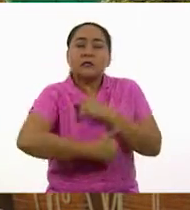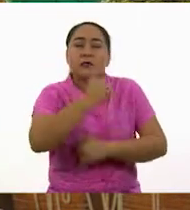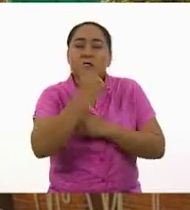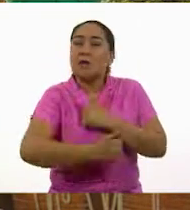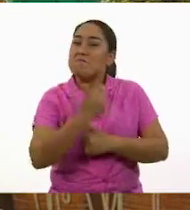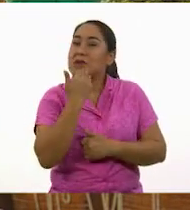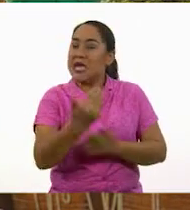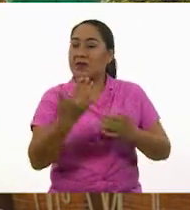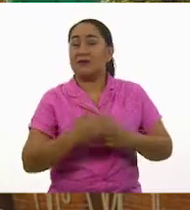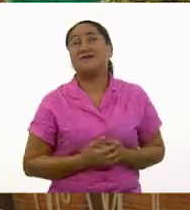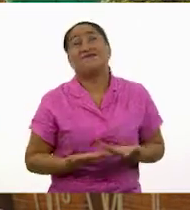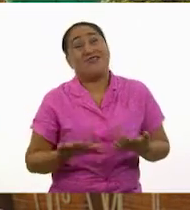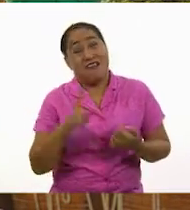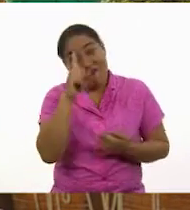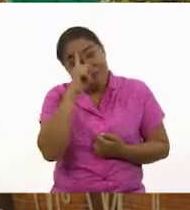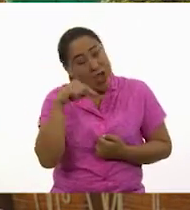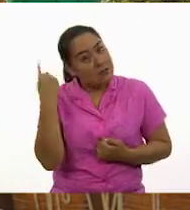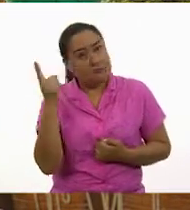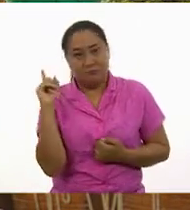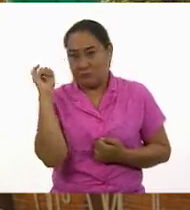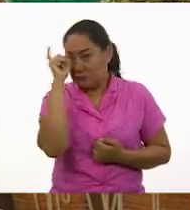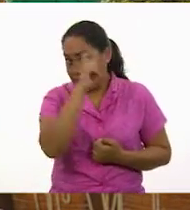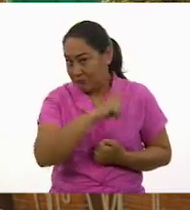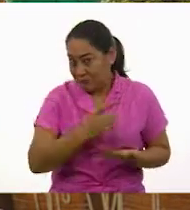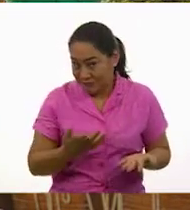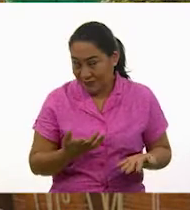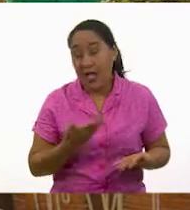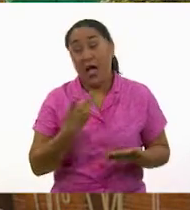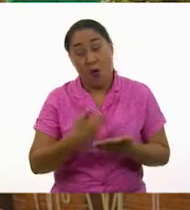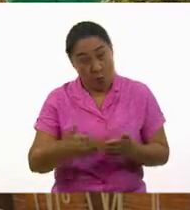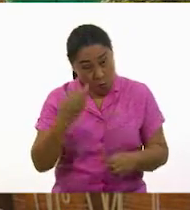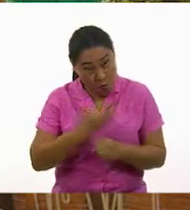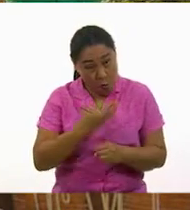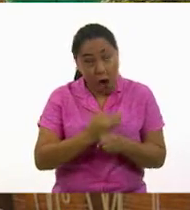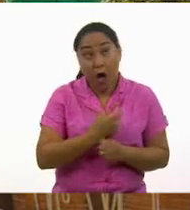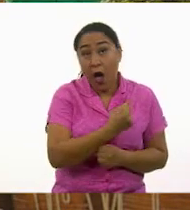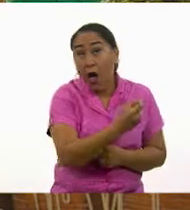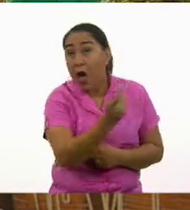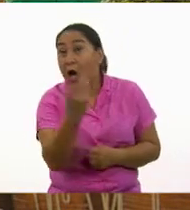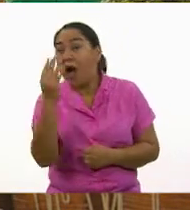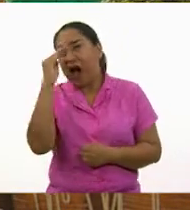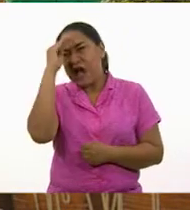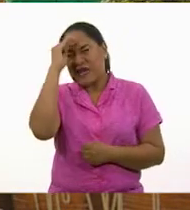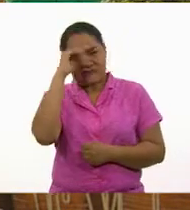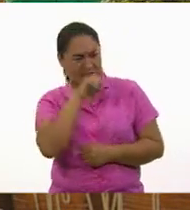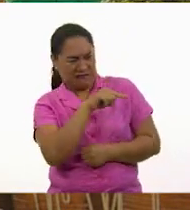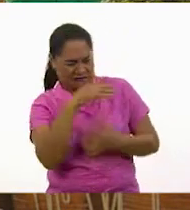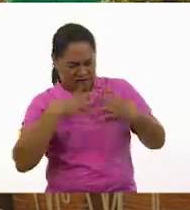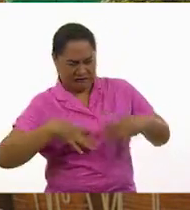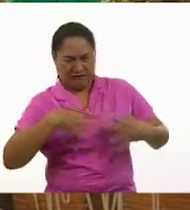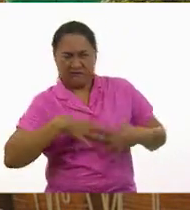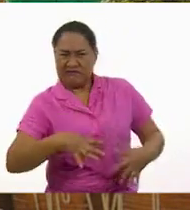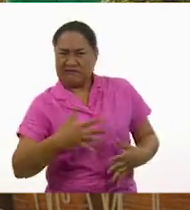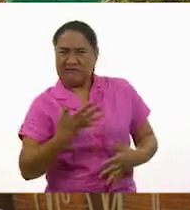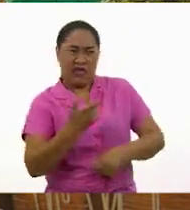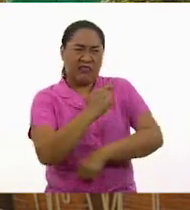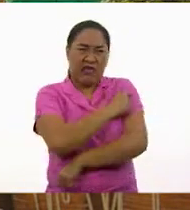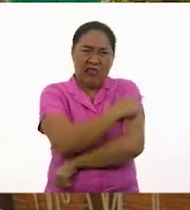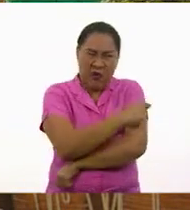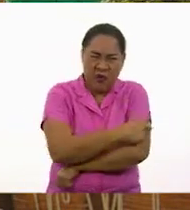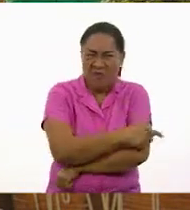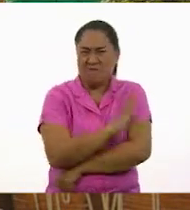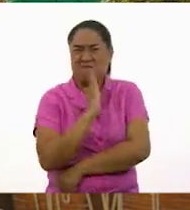Pero no es fácil. Aún ahora, me juzgan por cómo me he visto. Mis tatuajes,